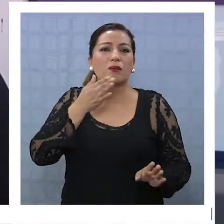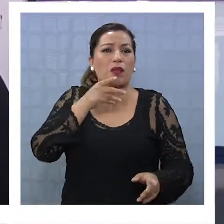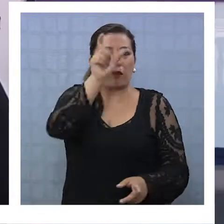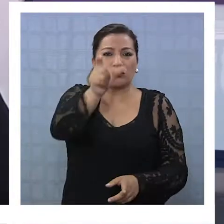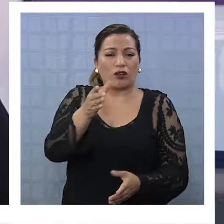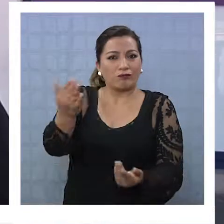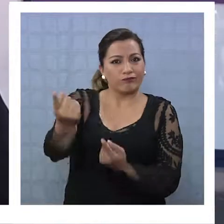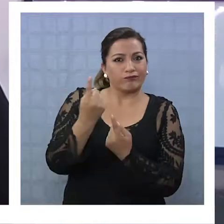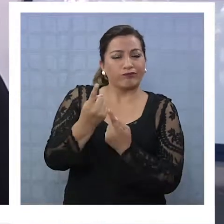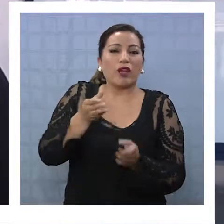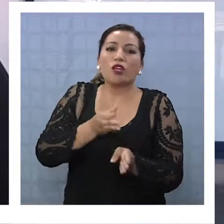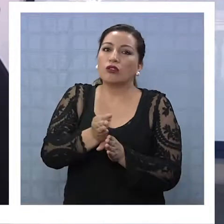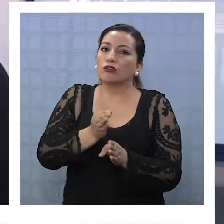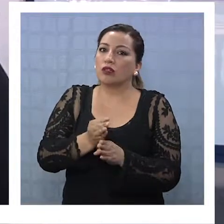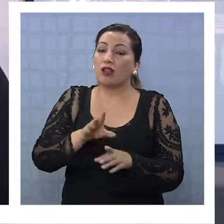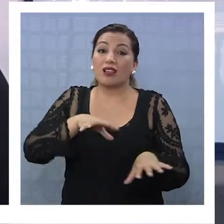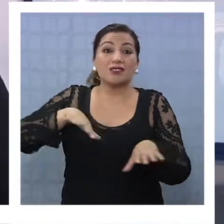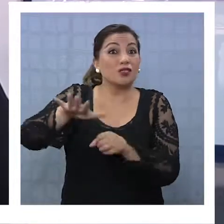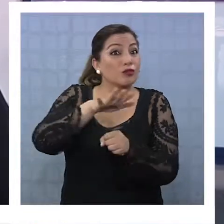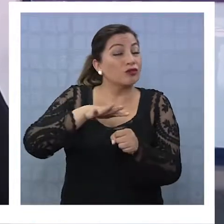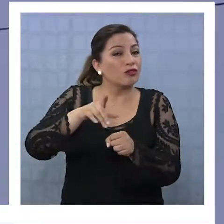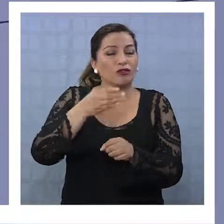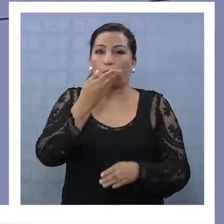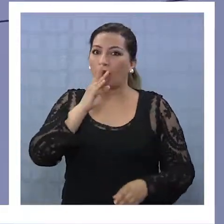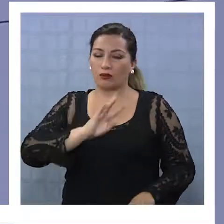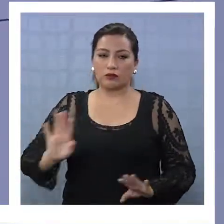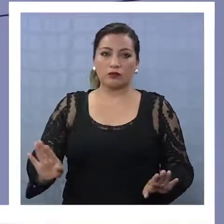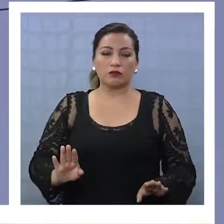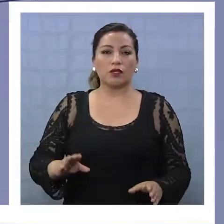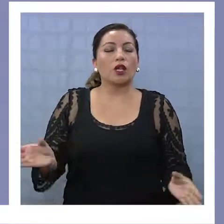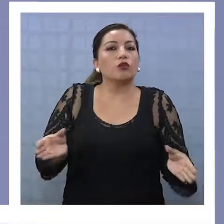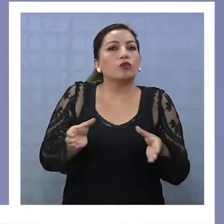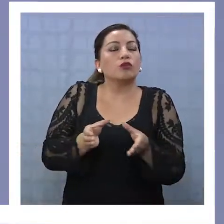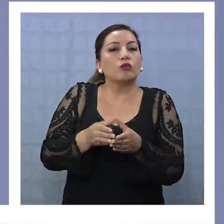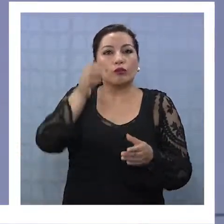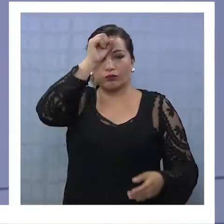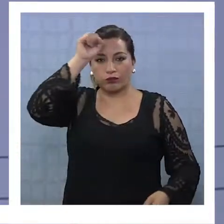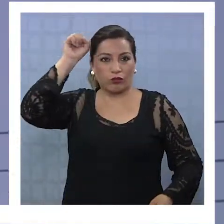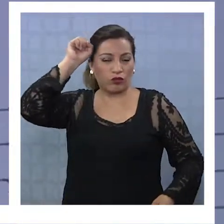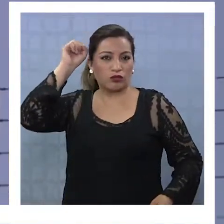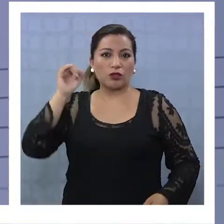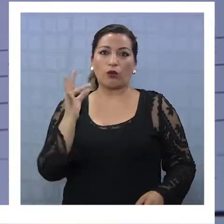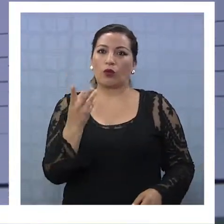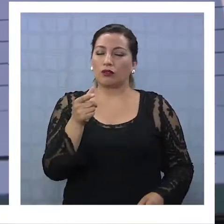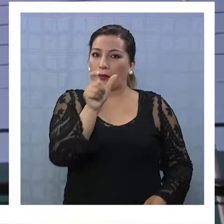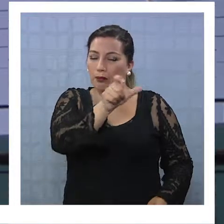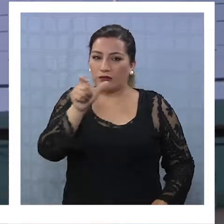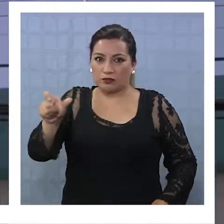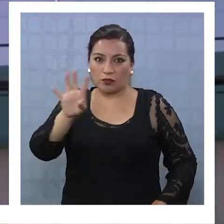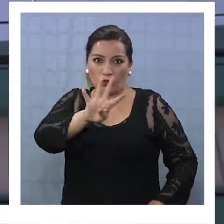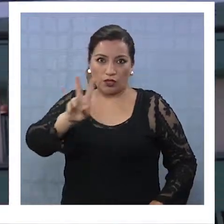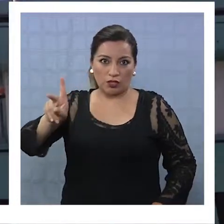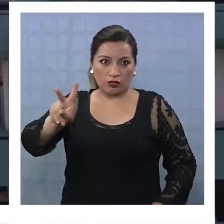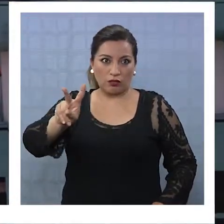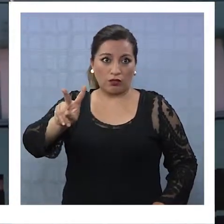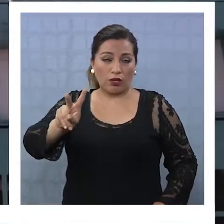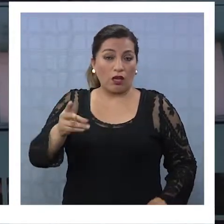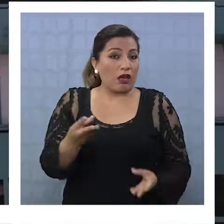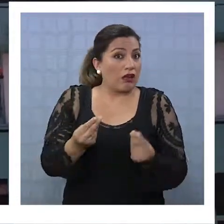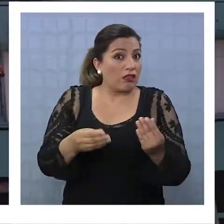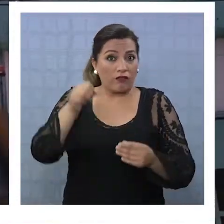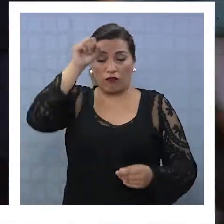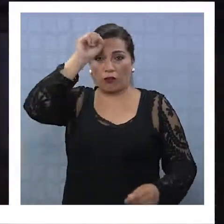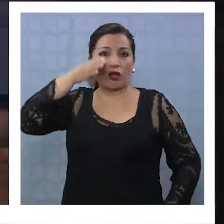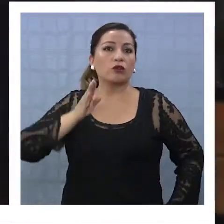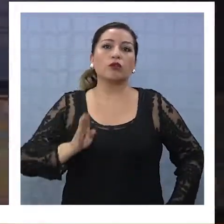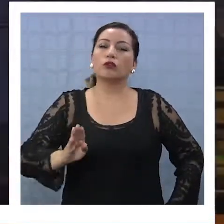intervenido, hemos aconsejado, y resulta que la cosa no se ha mejorado. El cuartel número 12 contaba con 42 voluntarios, quienes no han perdido